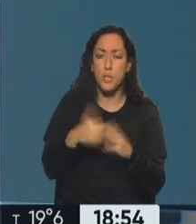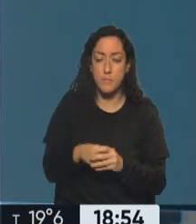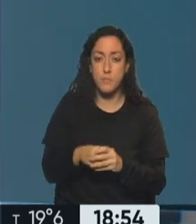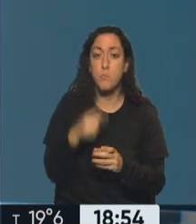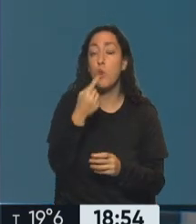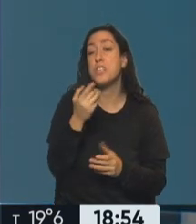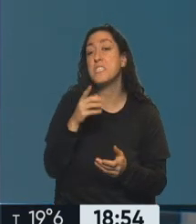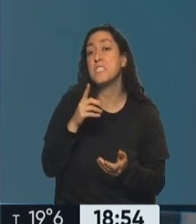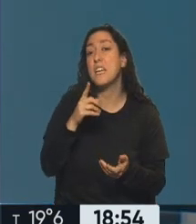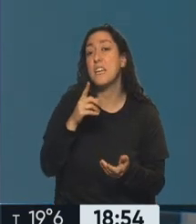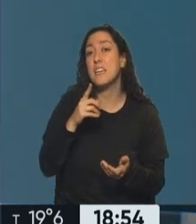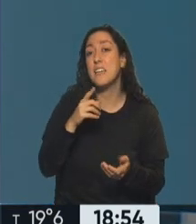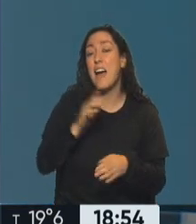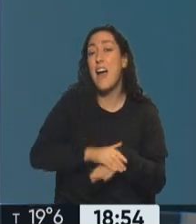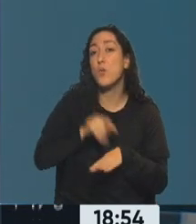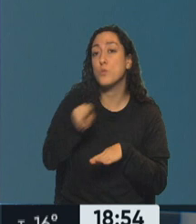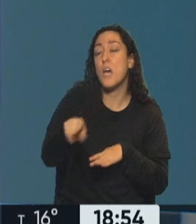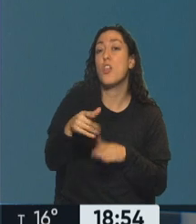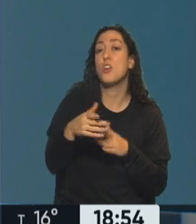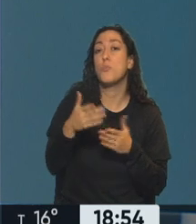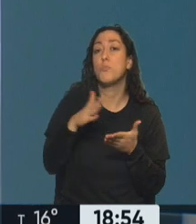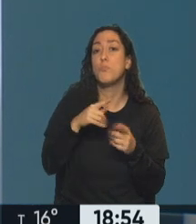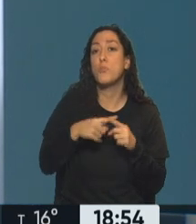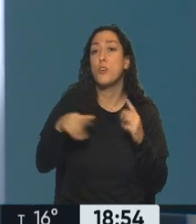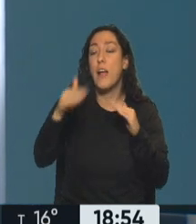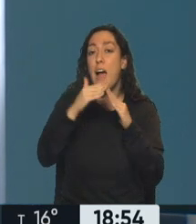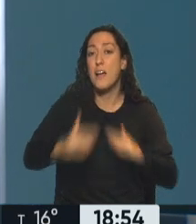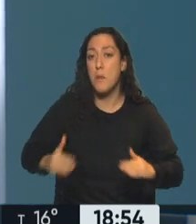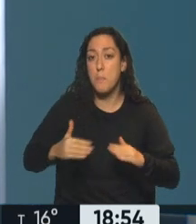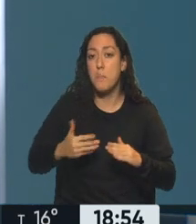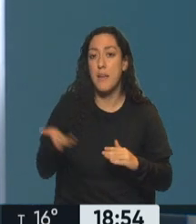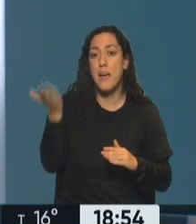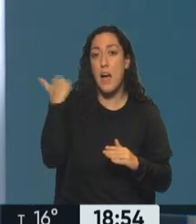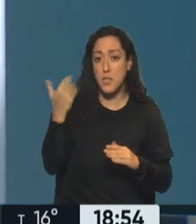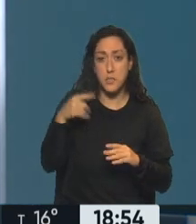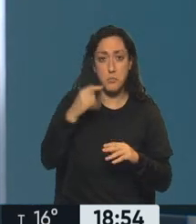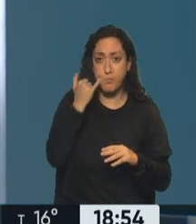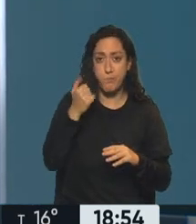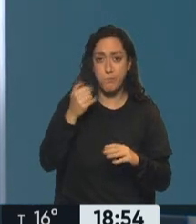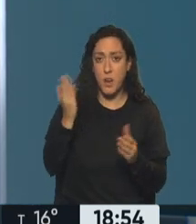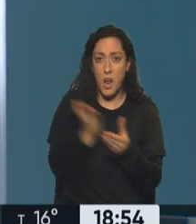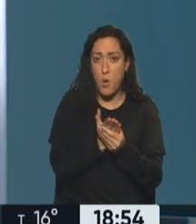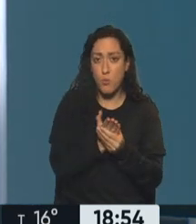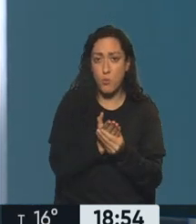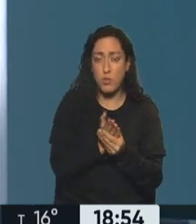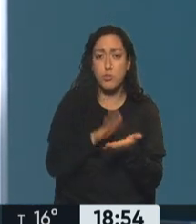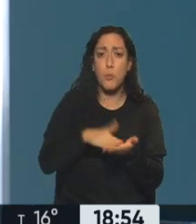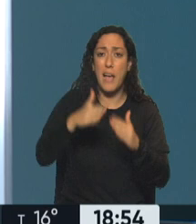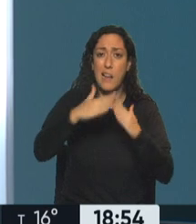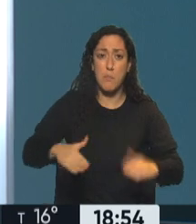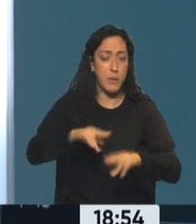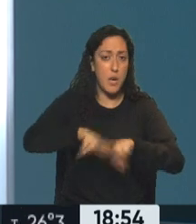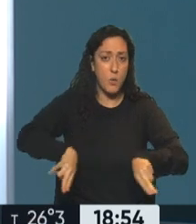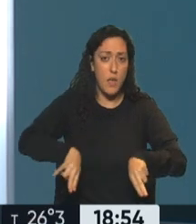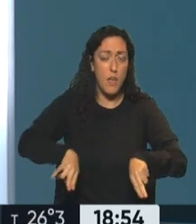acampe. La causa por el acampe tiene dos costados. Uno contravencional, en esa causa fue anulada. Y tiene un costado penal que todavía